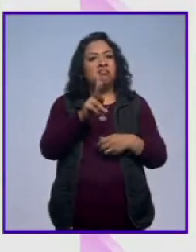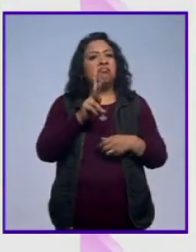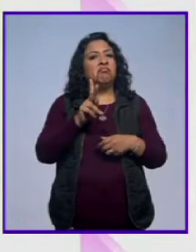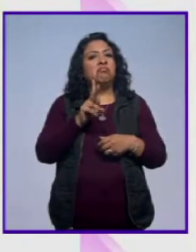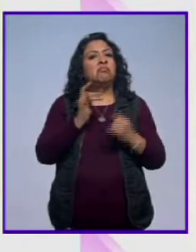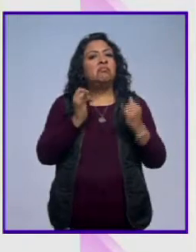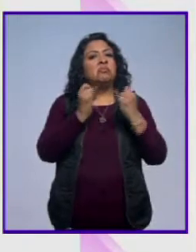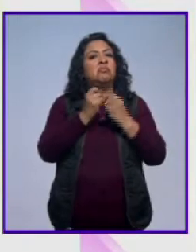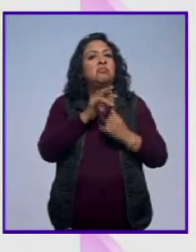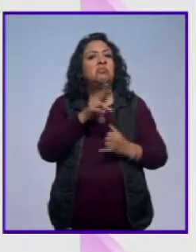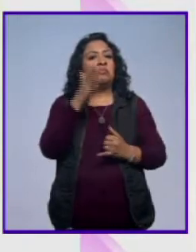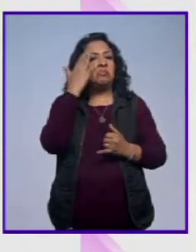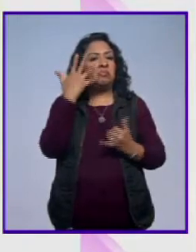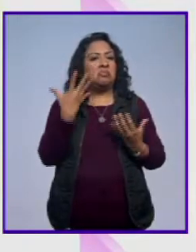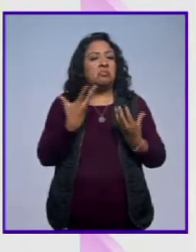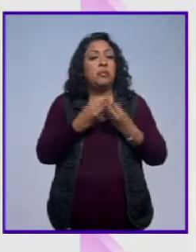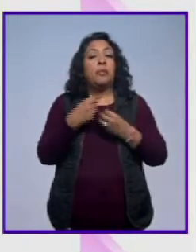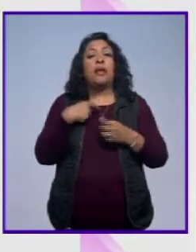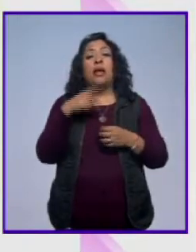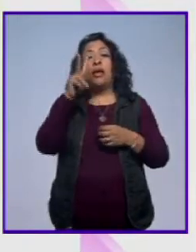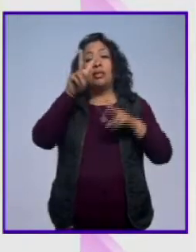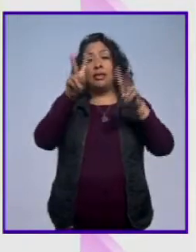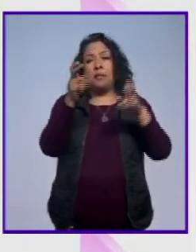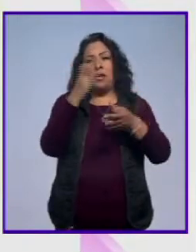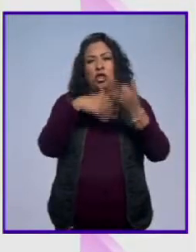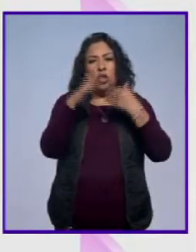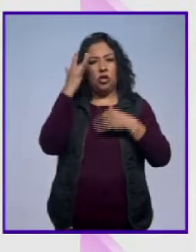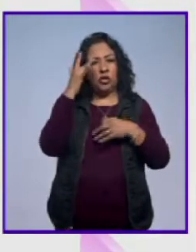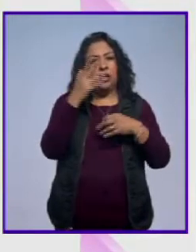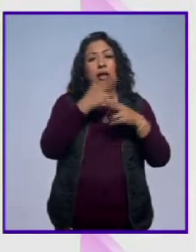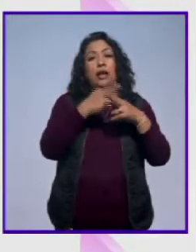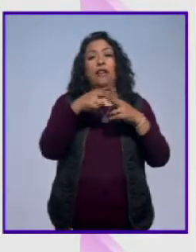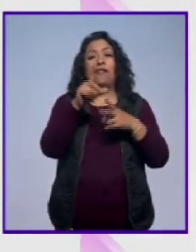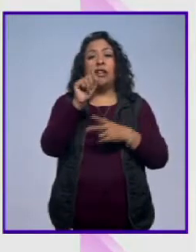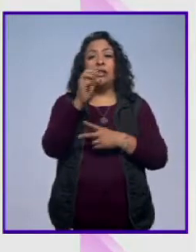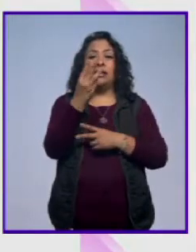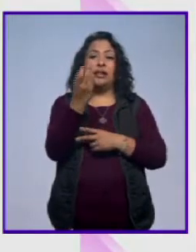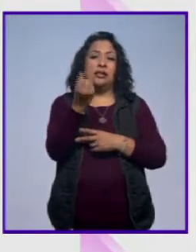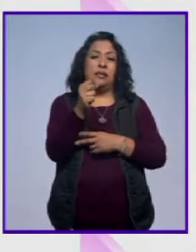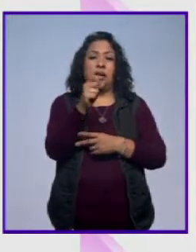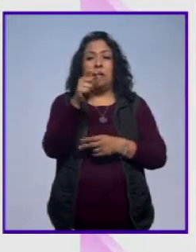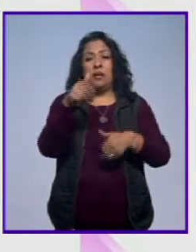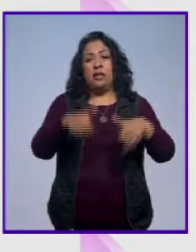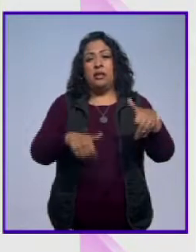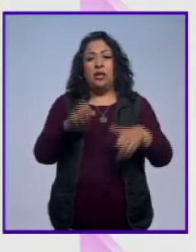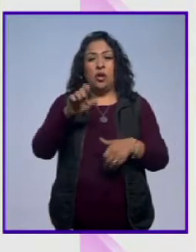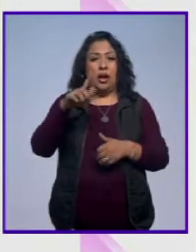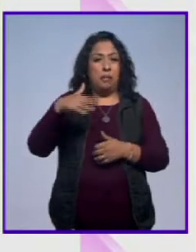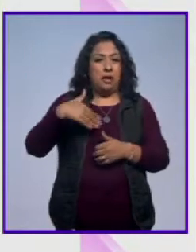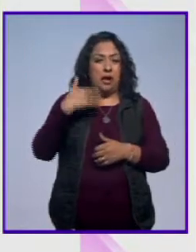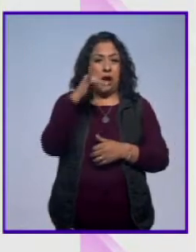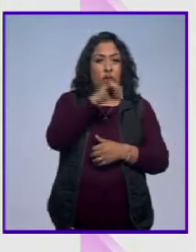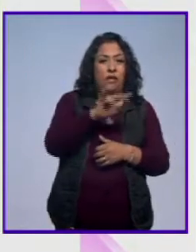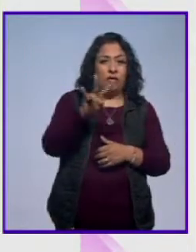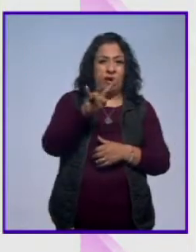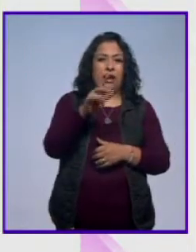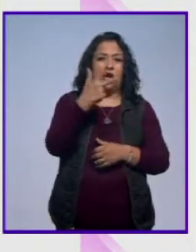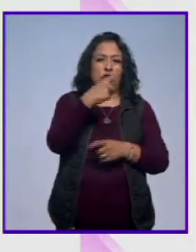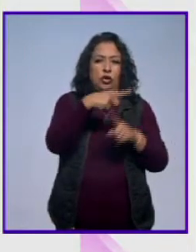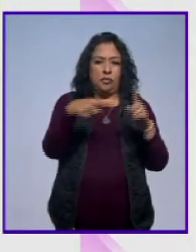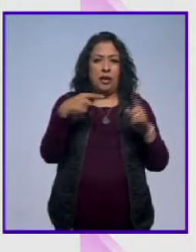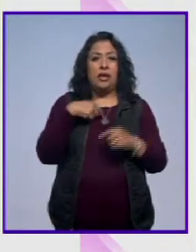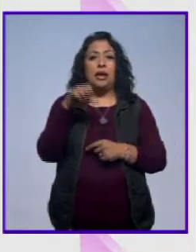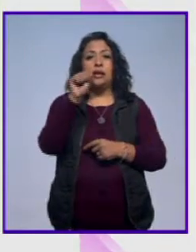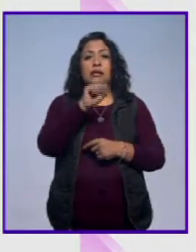Todos Santos tendrá una breve temporada hasta el 23 de septiembre en el Teatro El Milagro, jueves y viernes a las 20.30 horas,